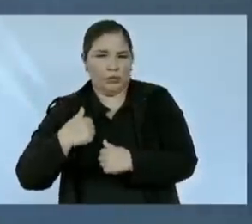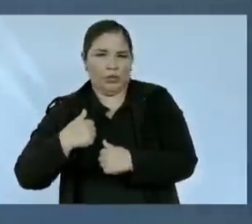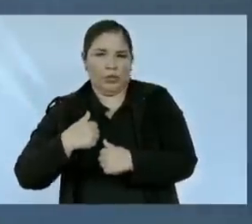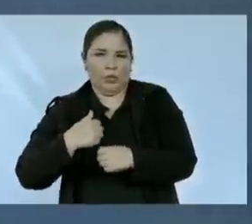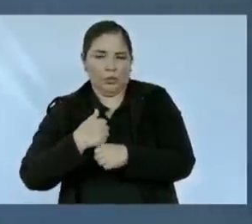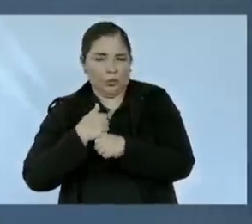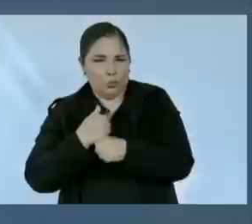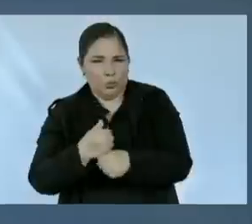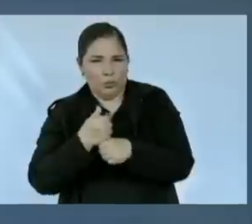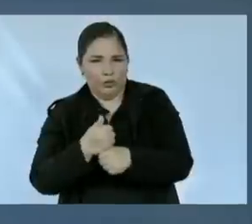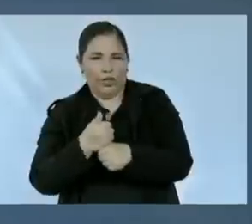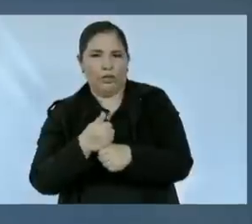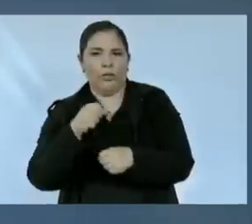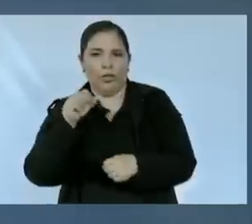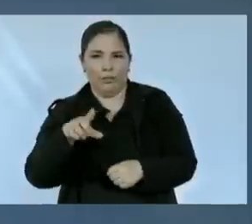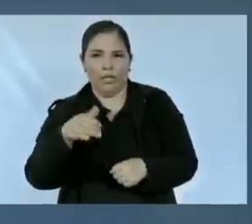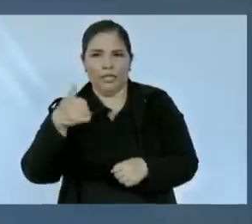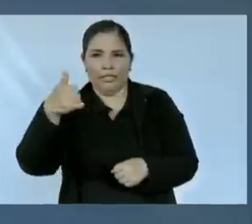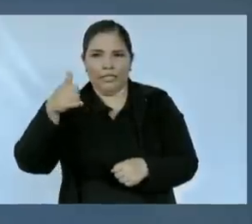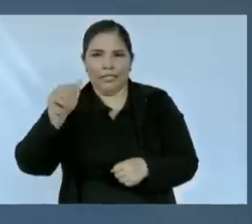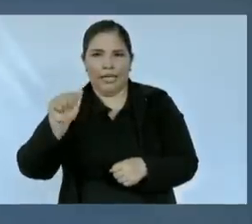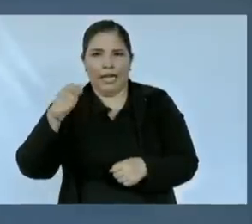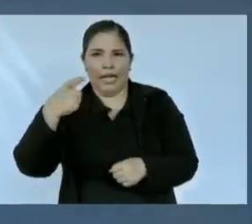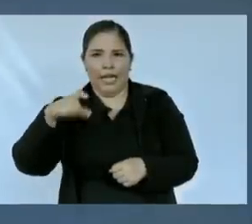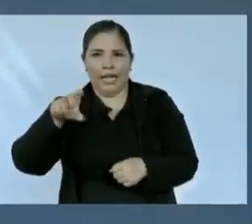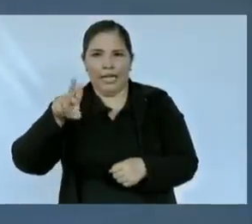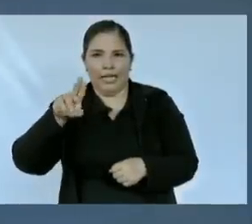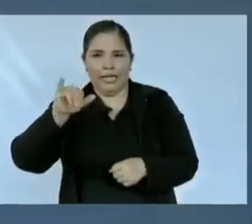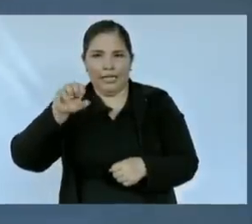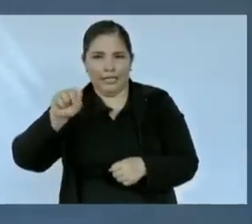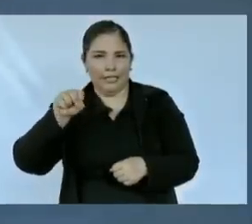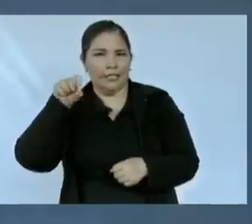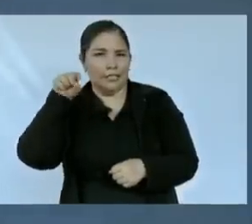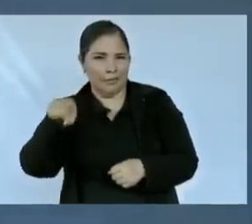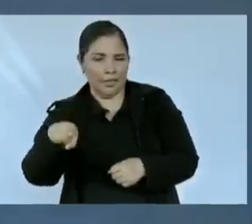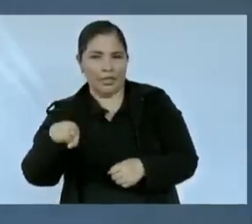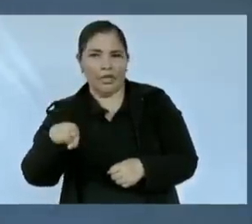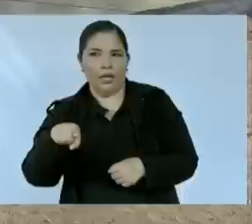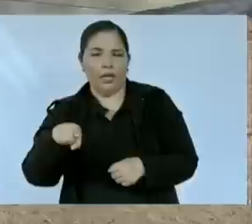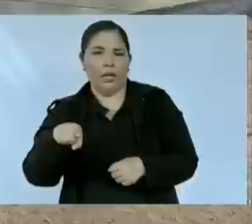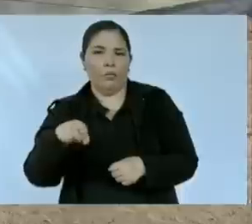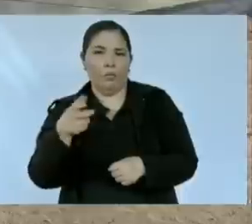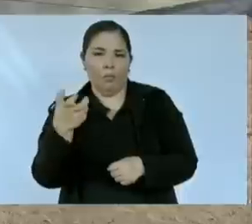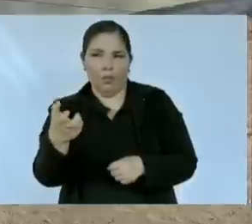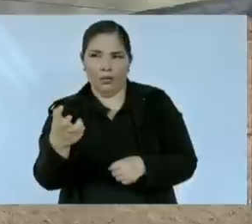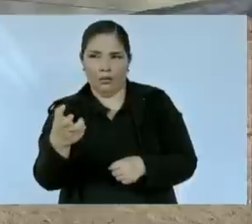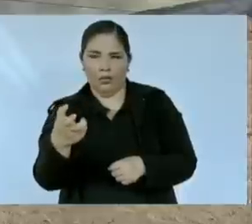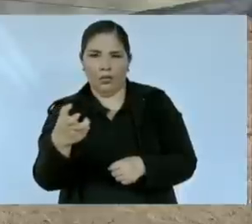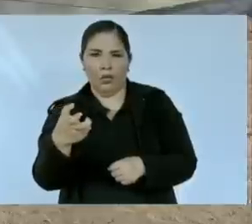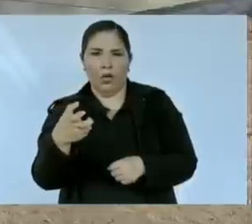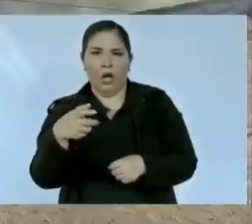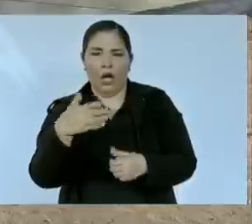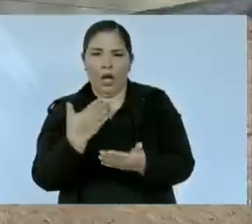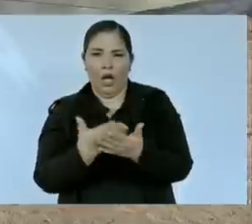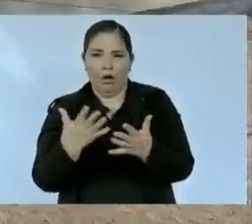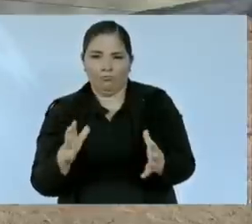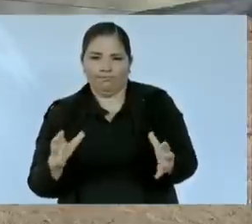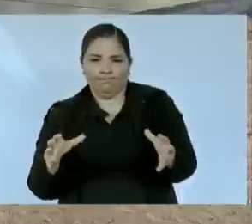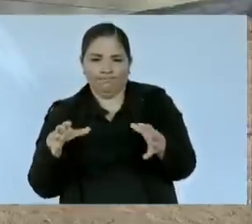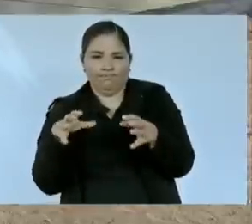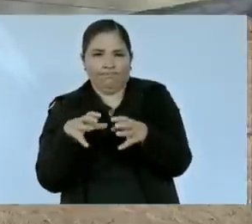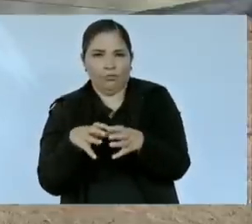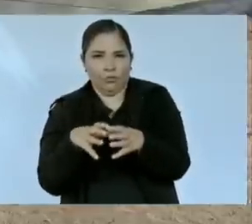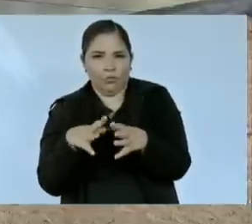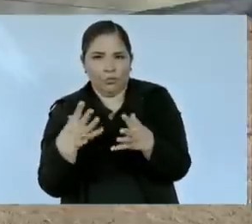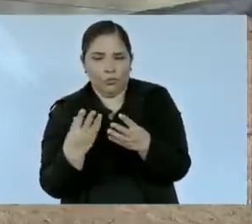los yaquis por eso hasta se unieron en un tiempo